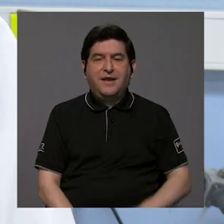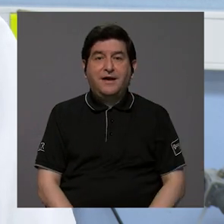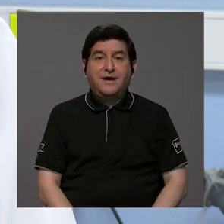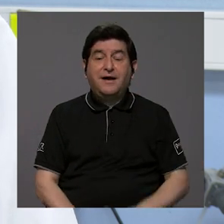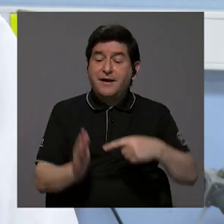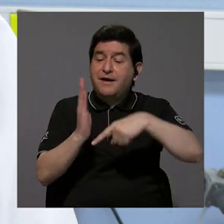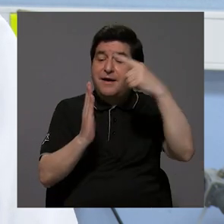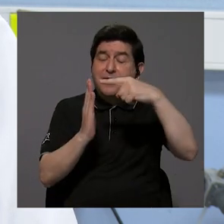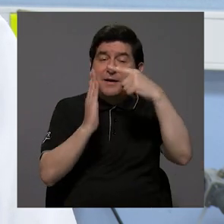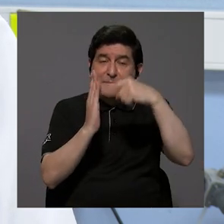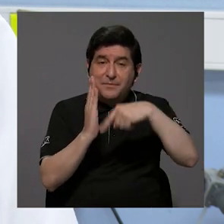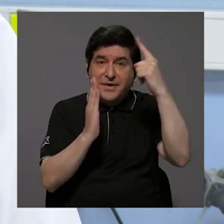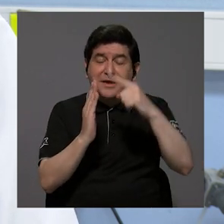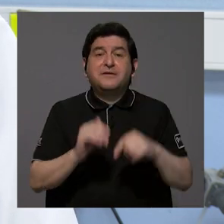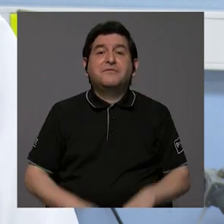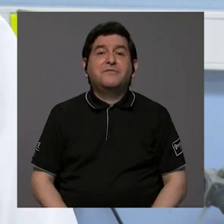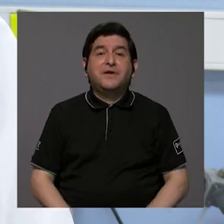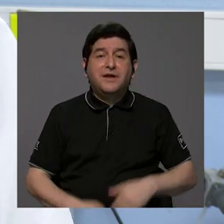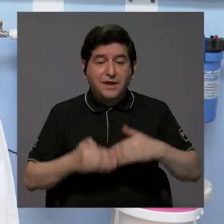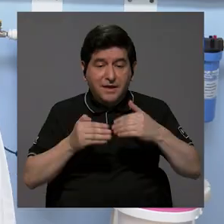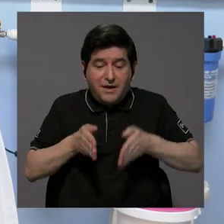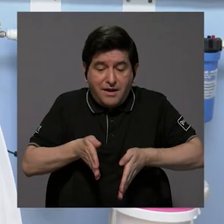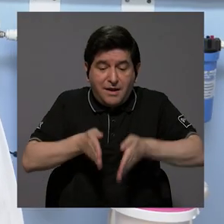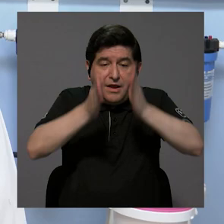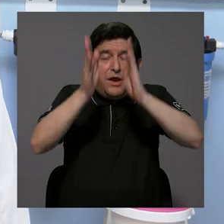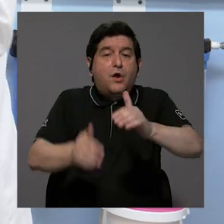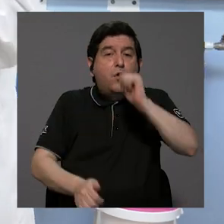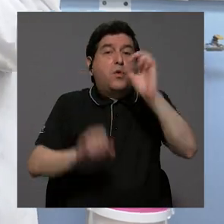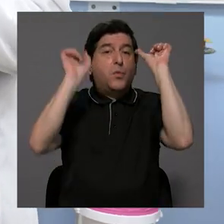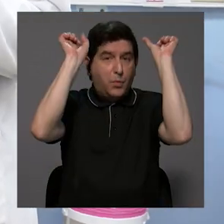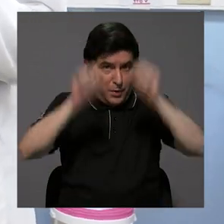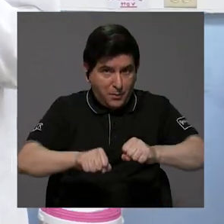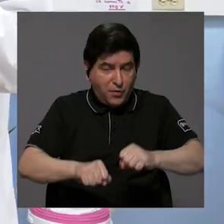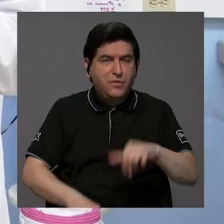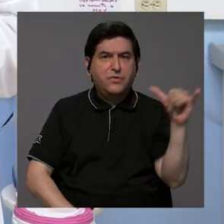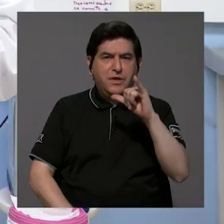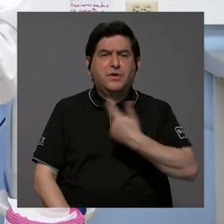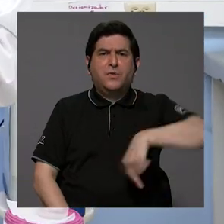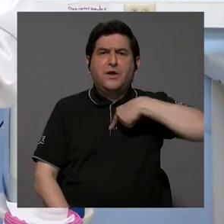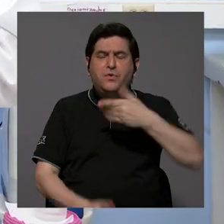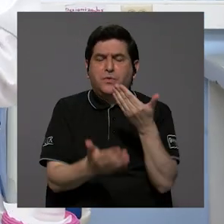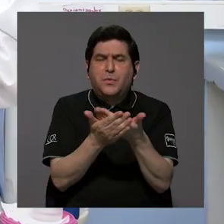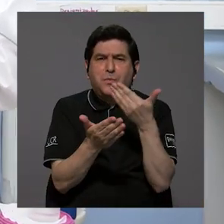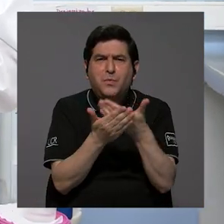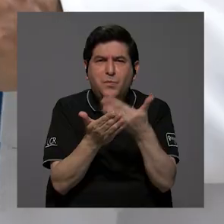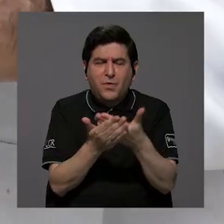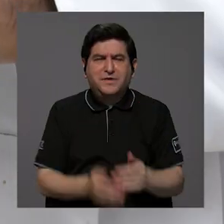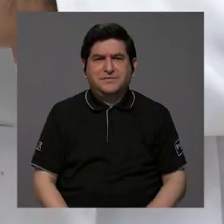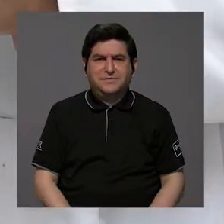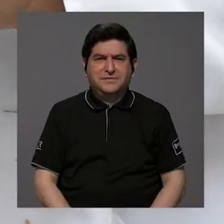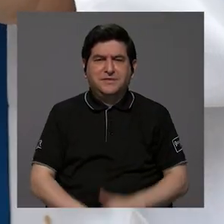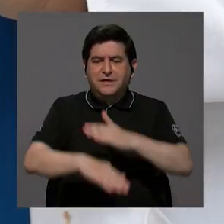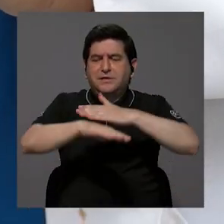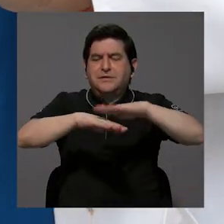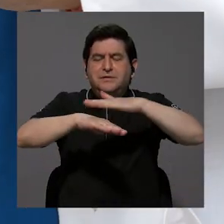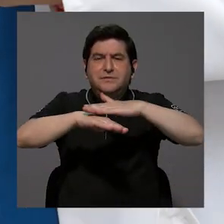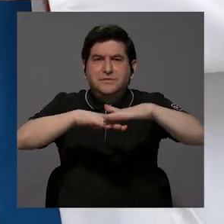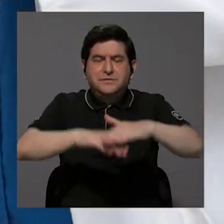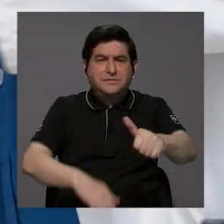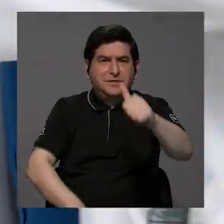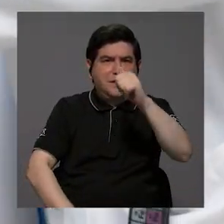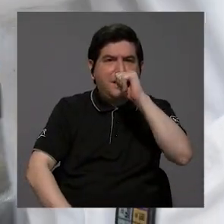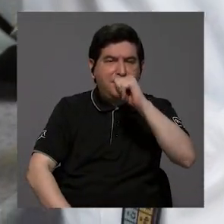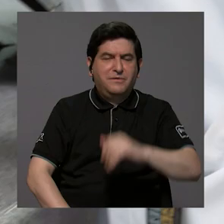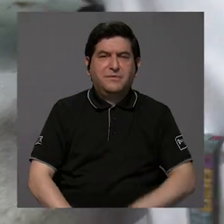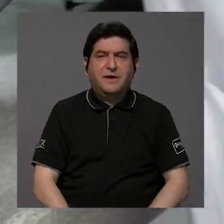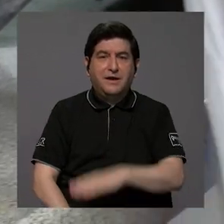ondas nos permiten tener perfiles a lo largo de la columna de agua y también tomamos muestras discretas de agua propiamente de la